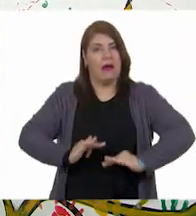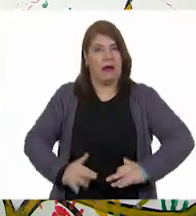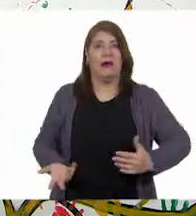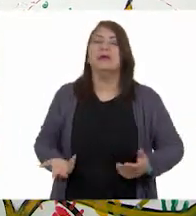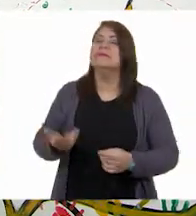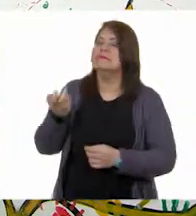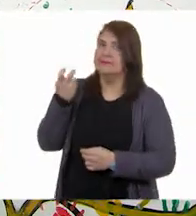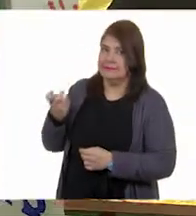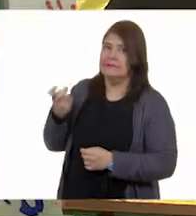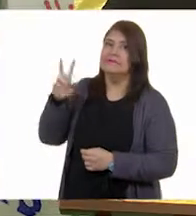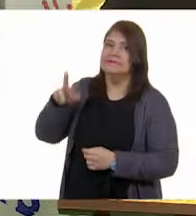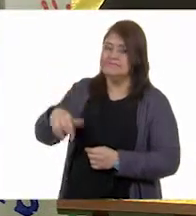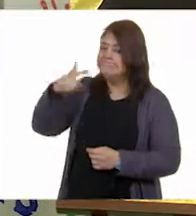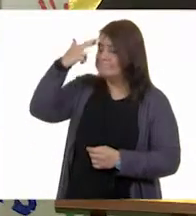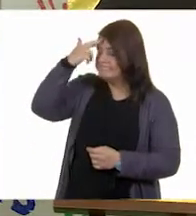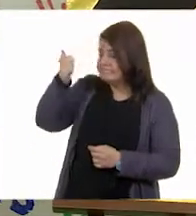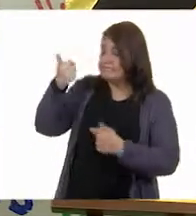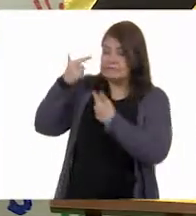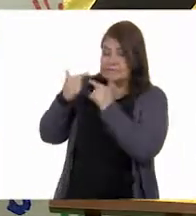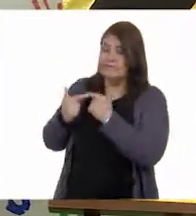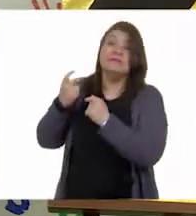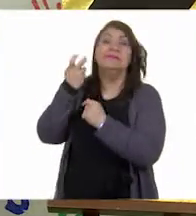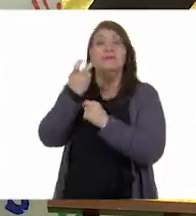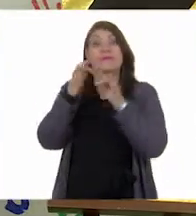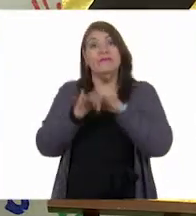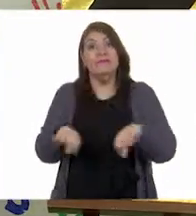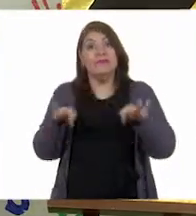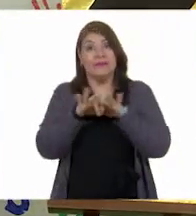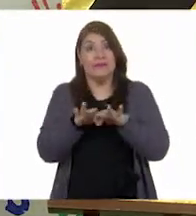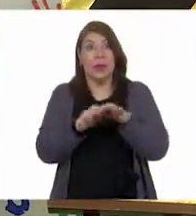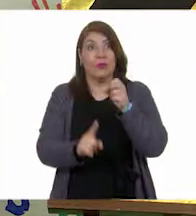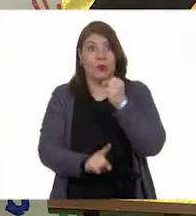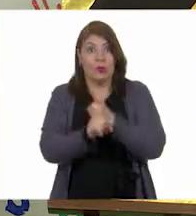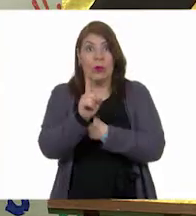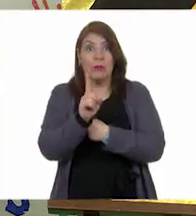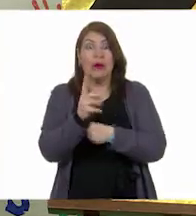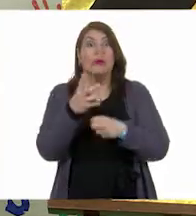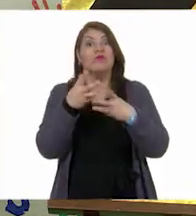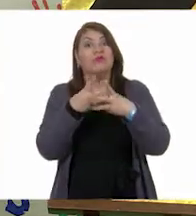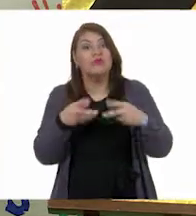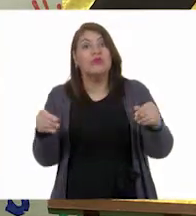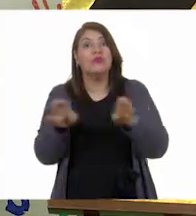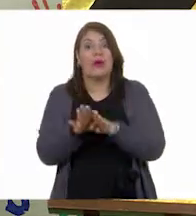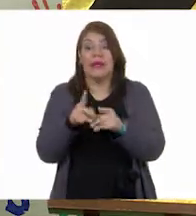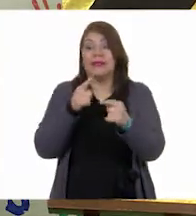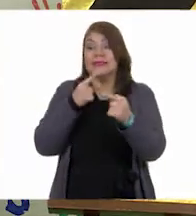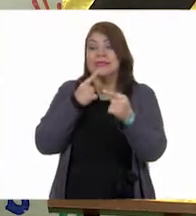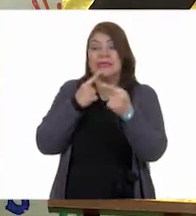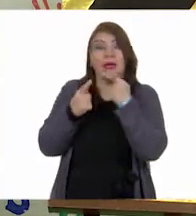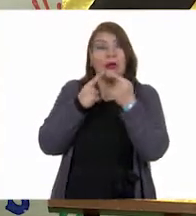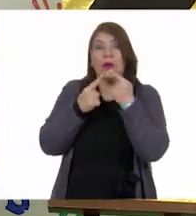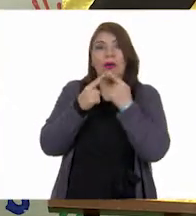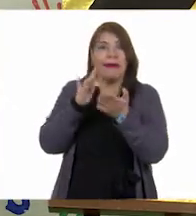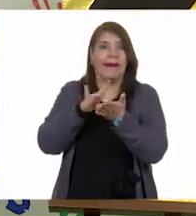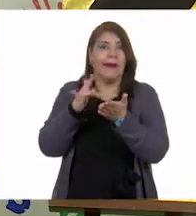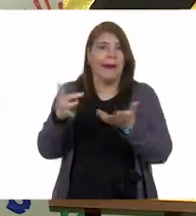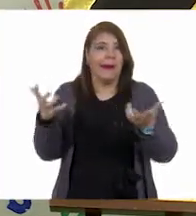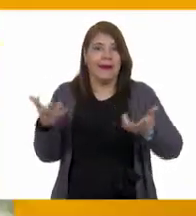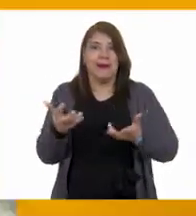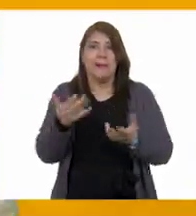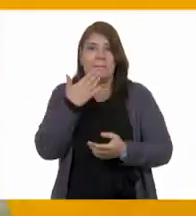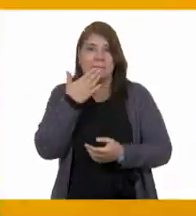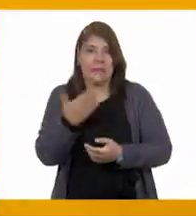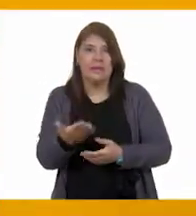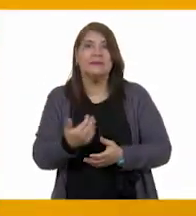Por eso es importante aprender a resolver los conflictos. Ahora sabemos que el diálogo es una forma de hacerlo. Sí.